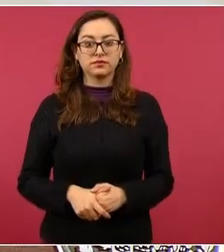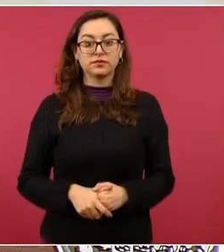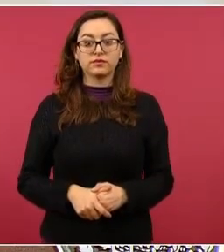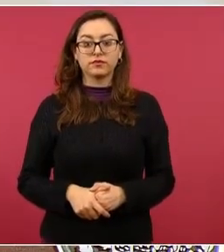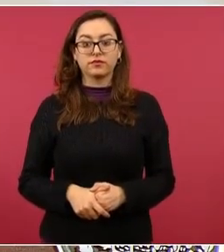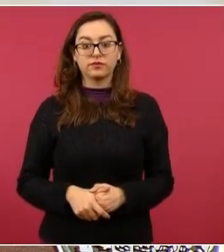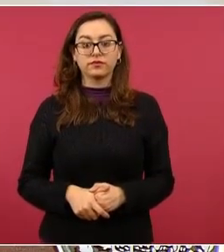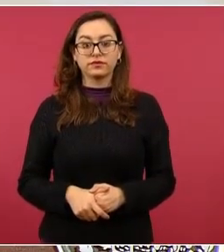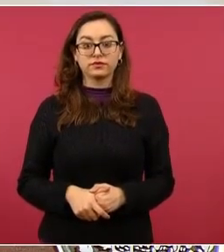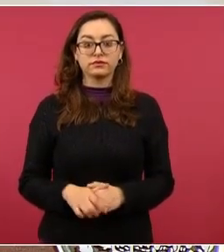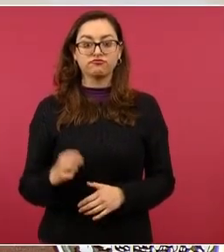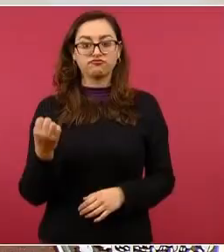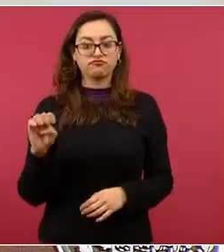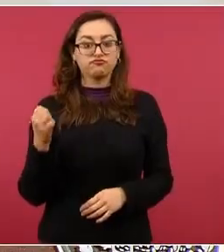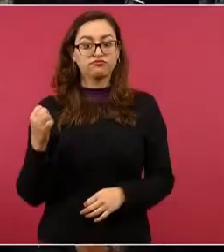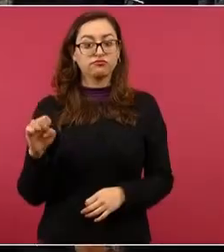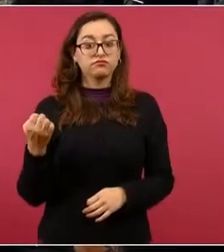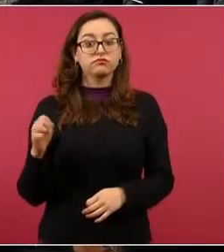de enero,